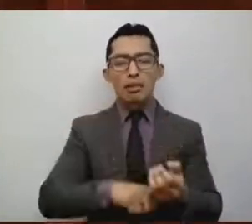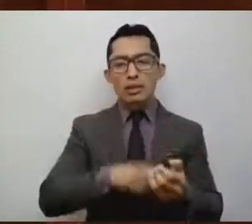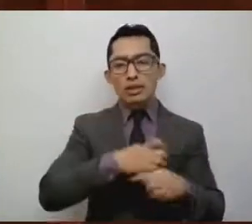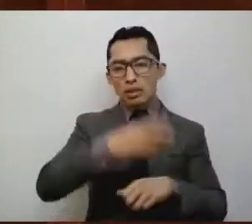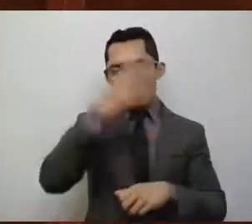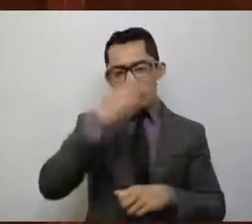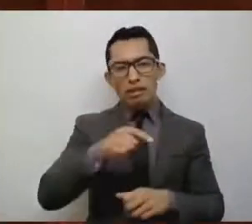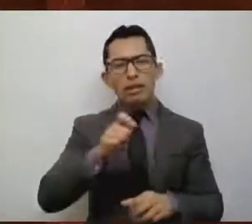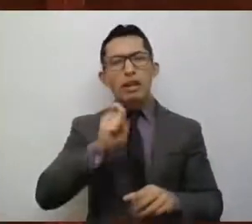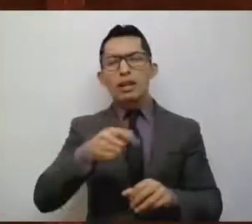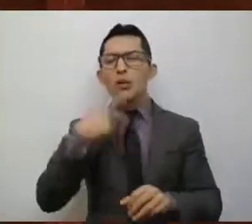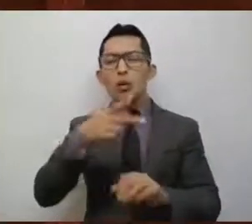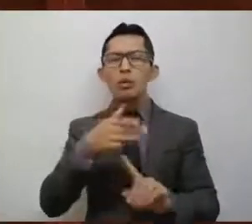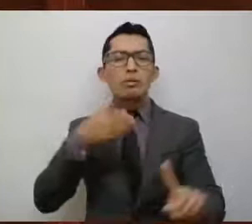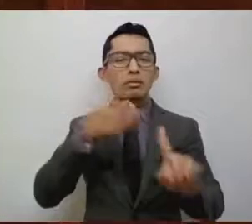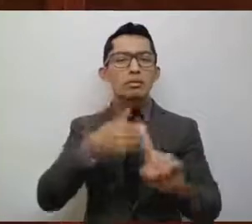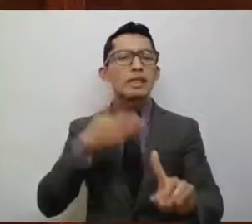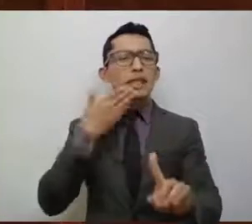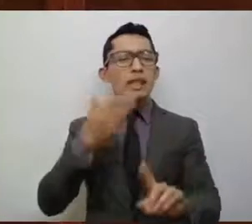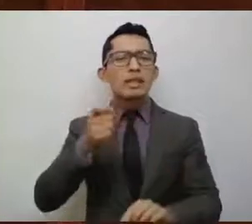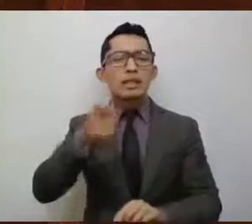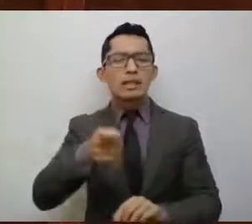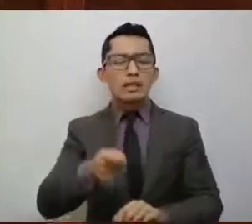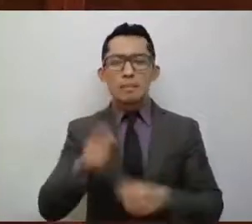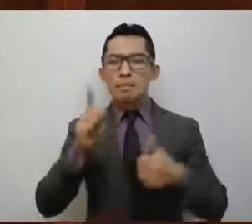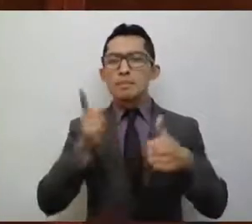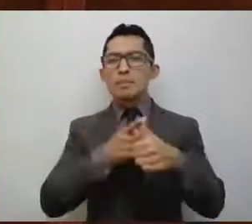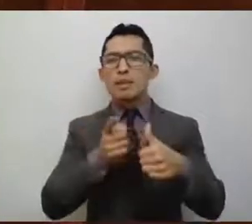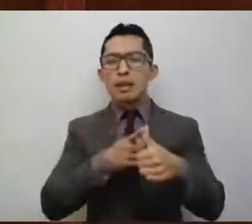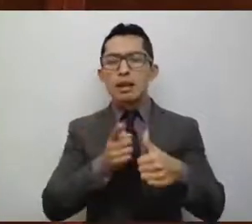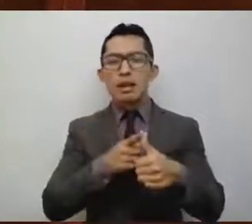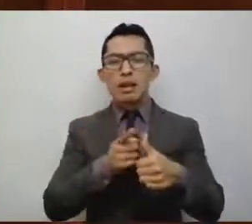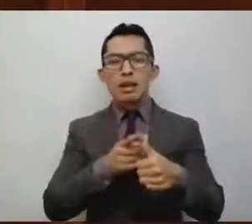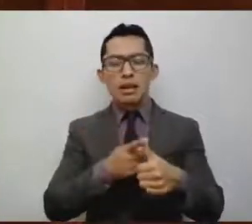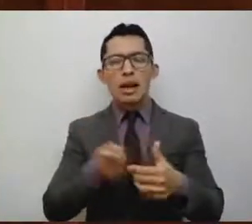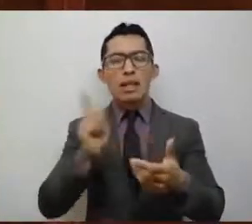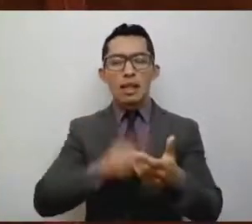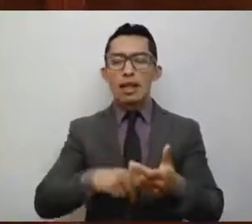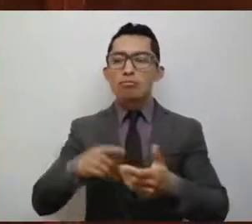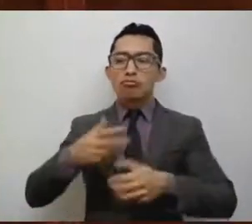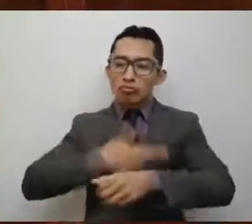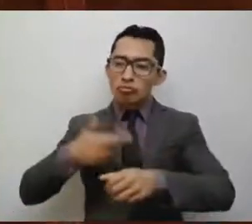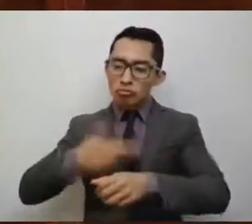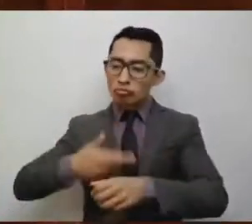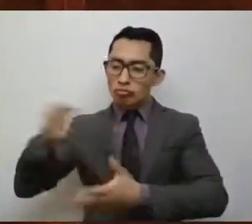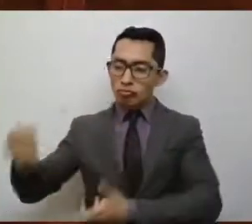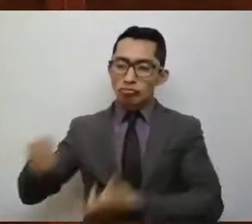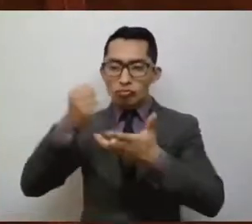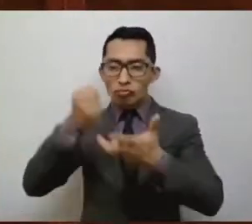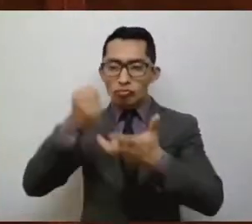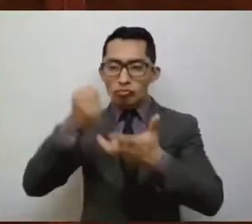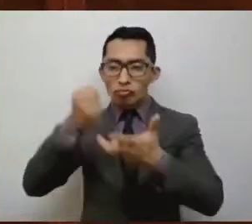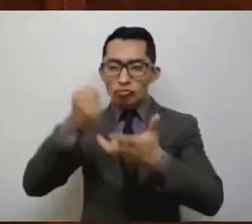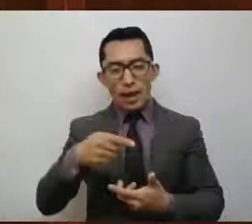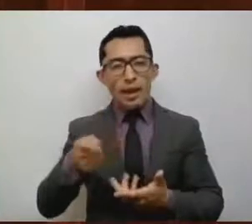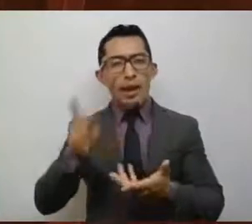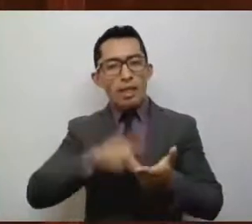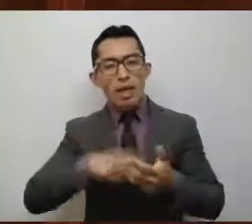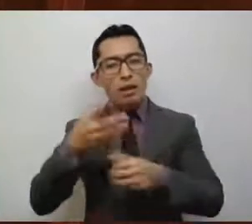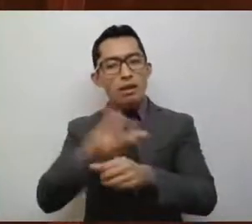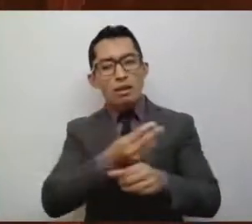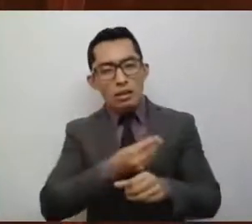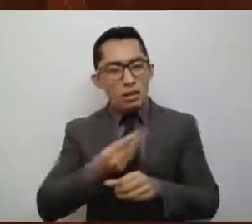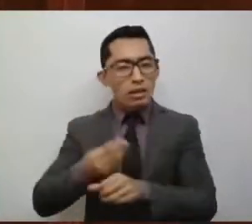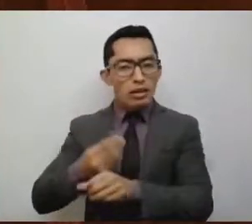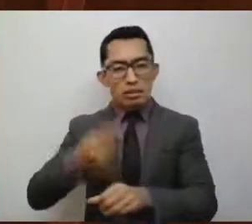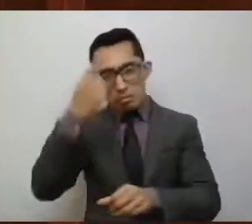como únicos objetivos. Primero, crear una partida presupuestal especial para implementar mejoras a la infraestructura para la